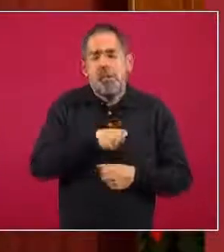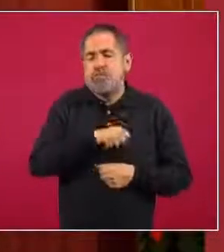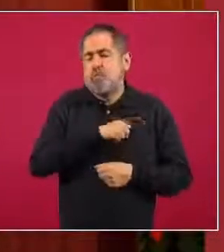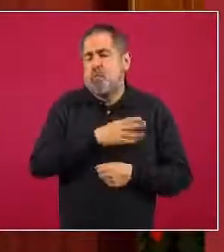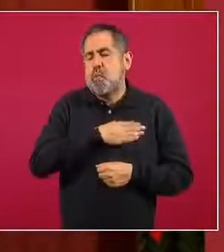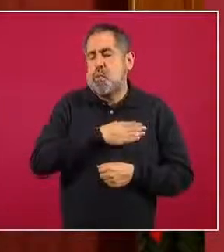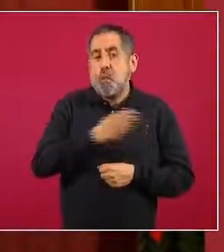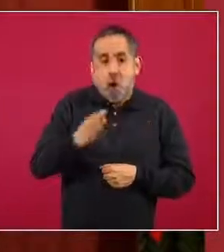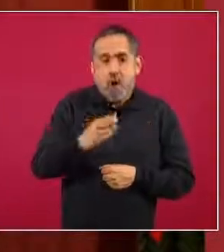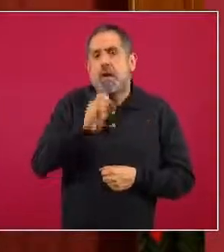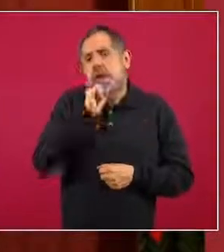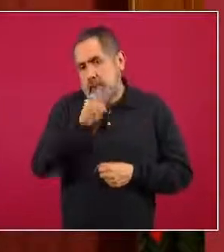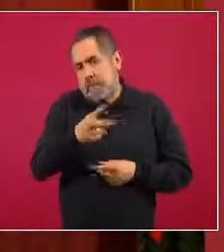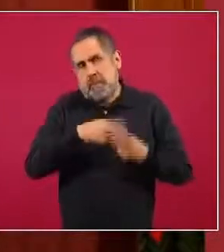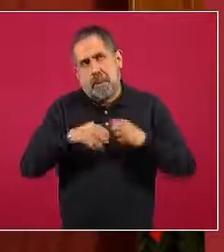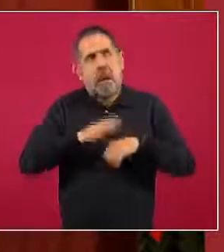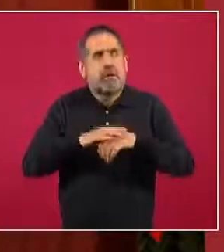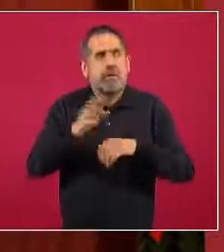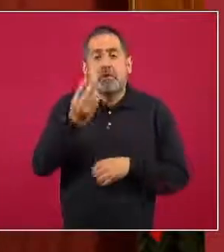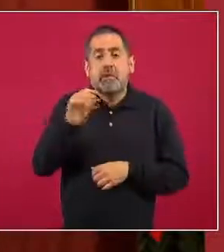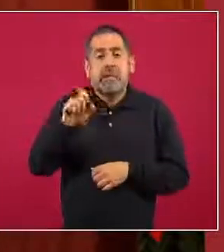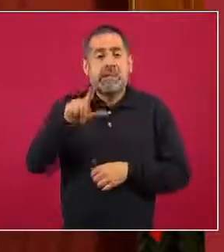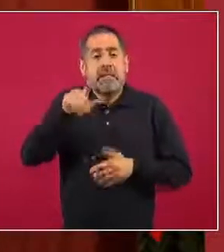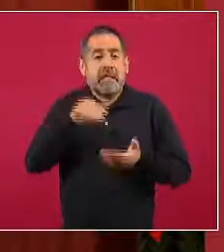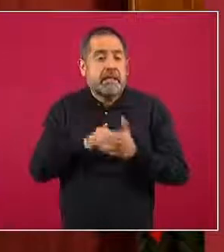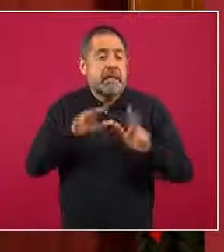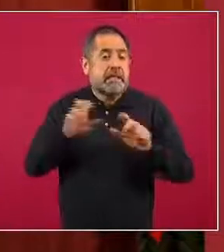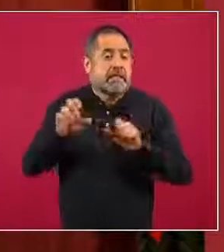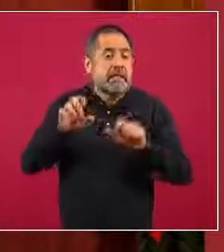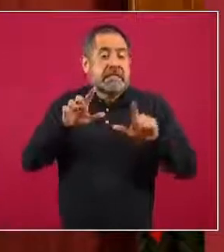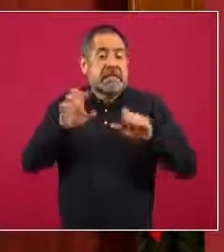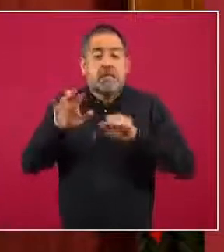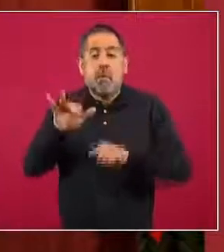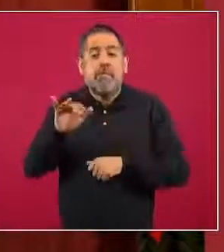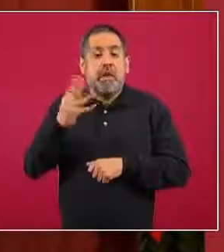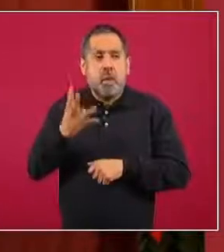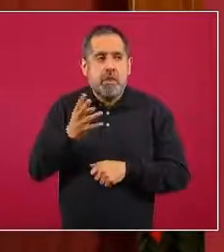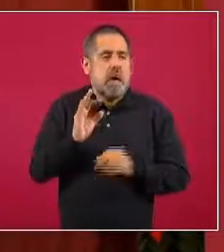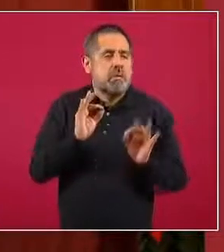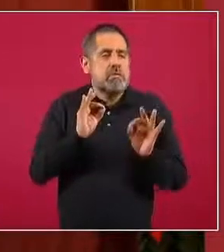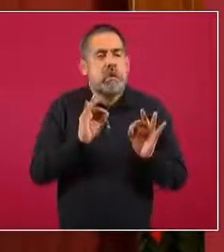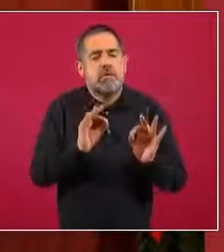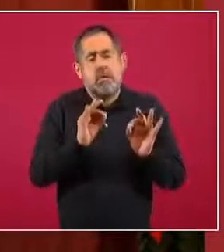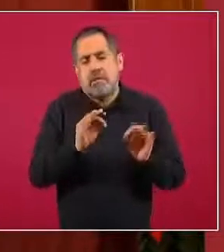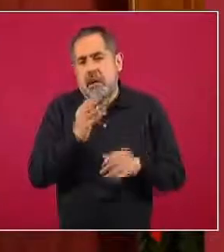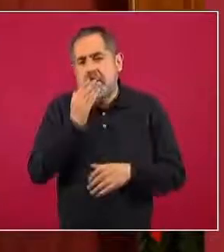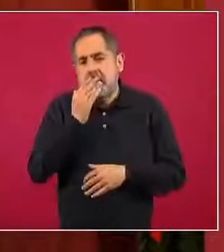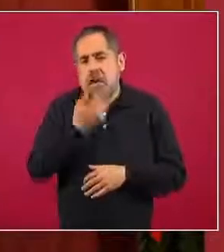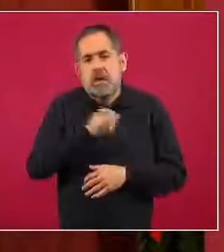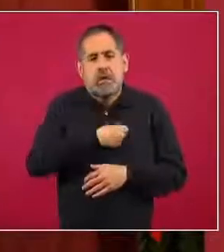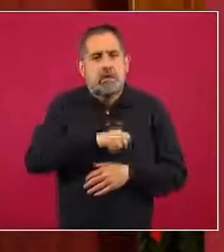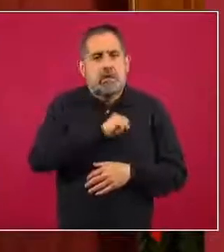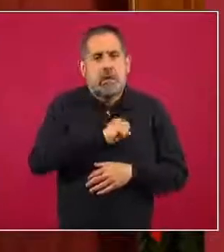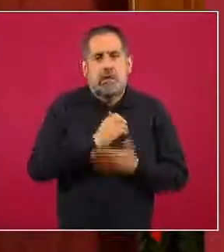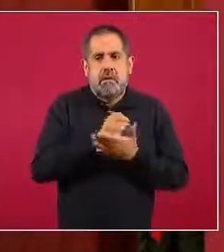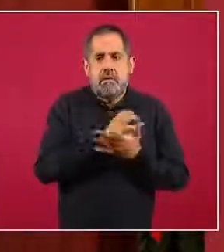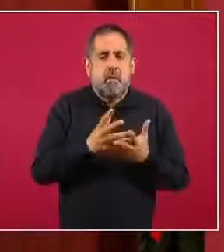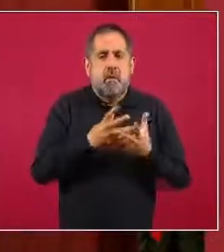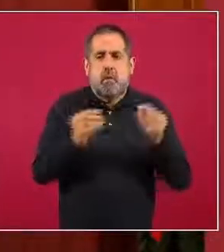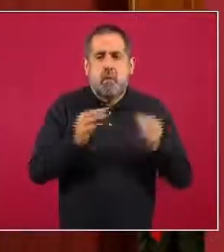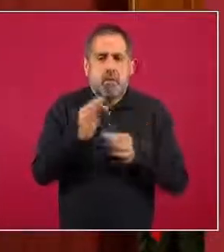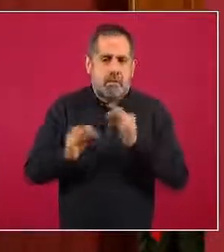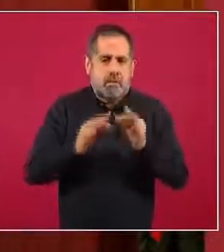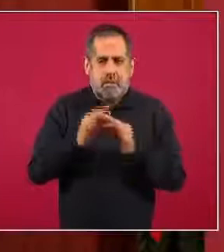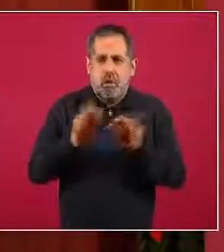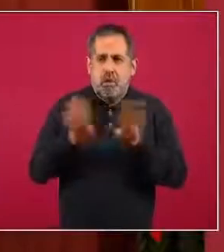de hoy son 927 mil 754 las que se estiman se han recuperado de COVID-19 y